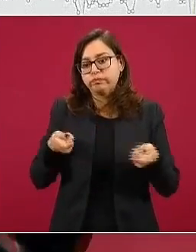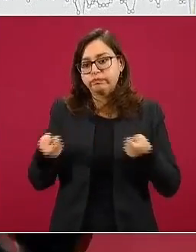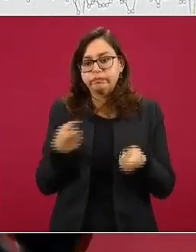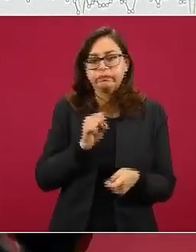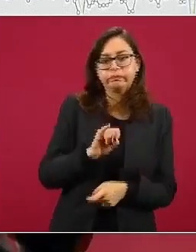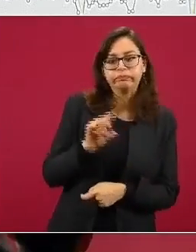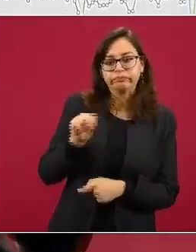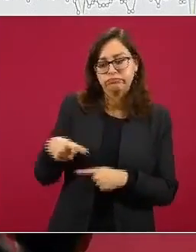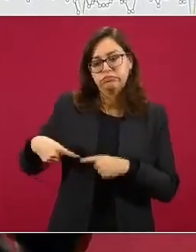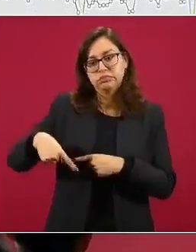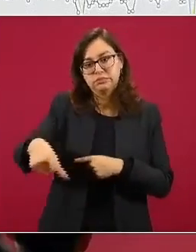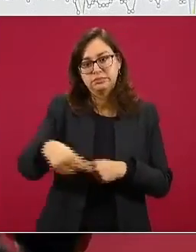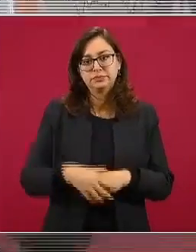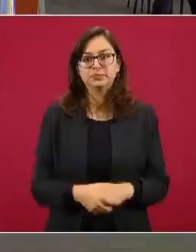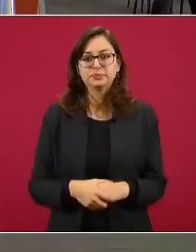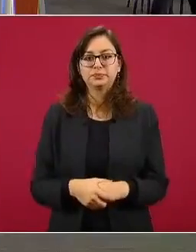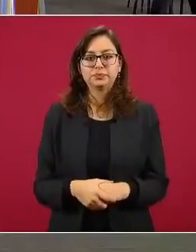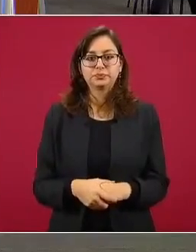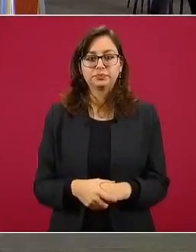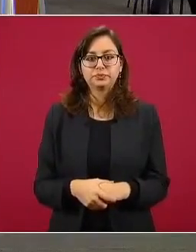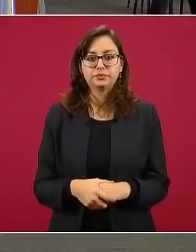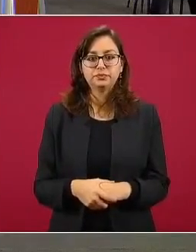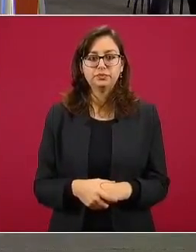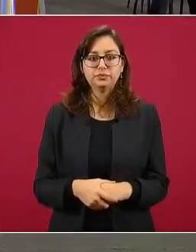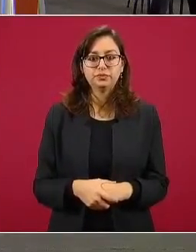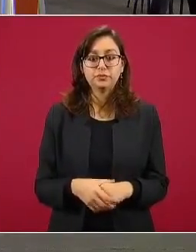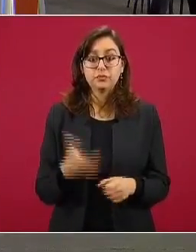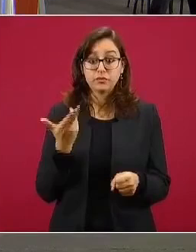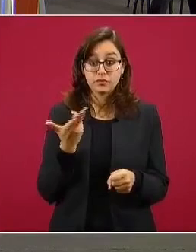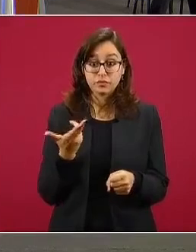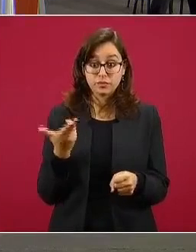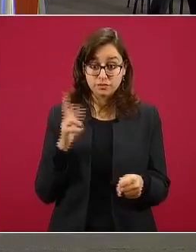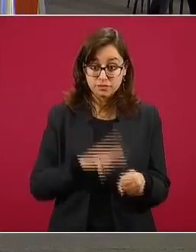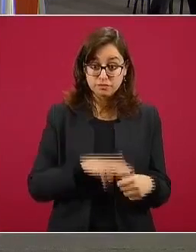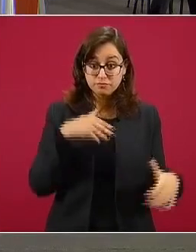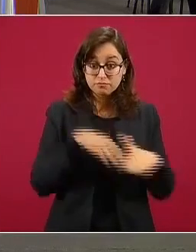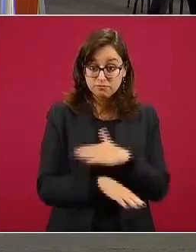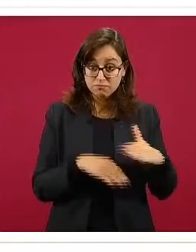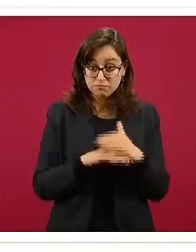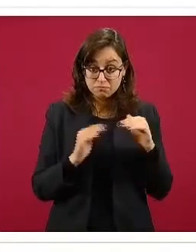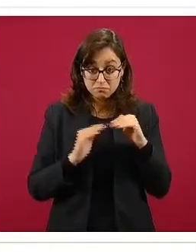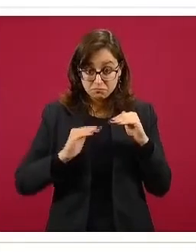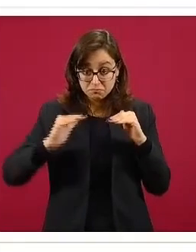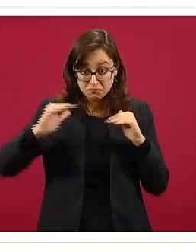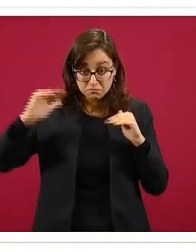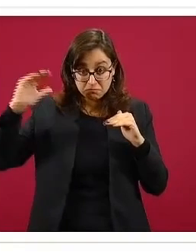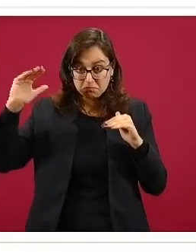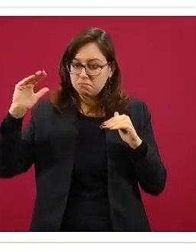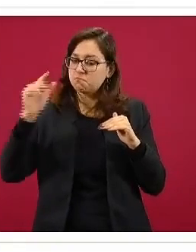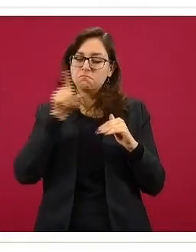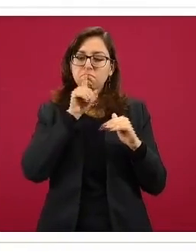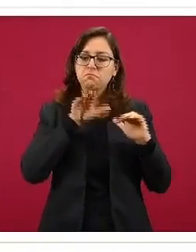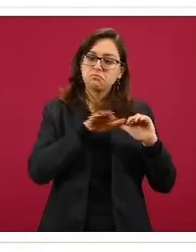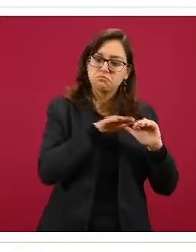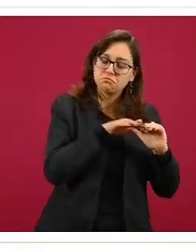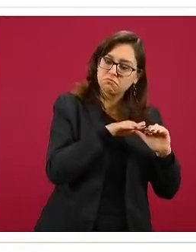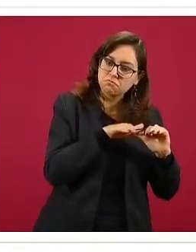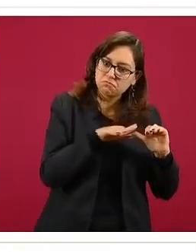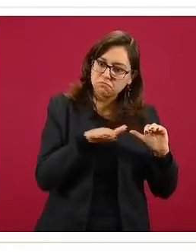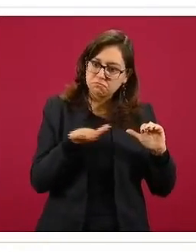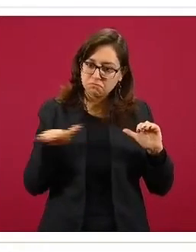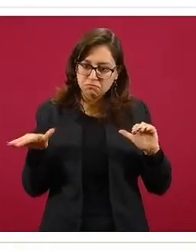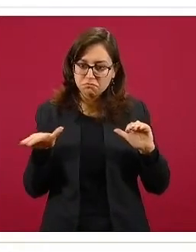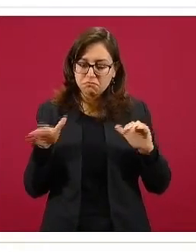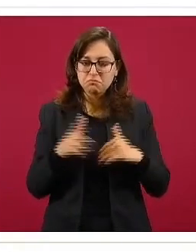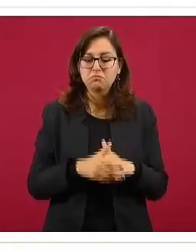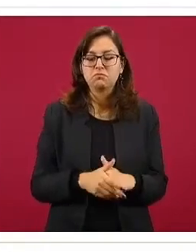La siguiente. La hospitalización no está en fase de ascenso, está en fase de estancamiento de meseta, ya los